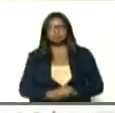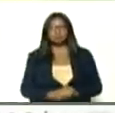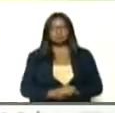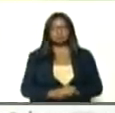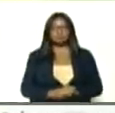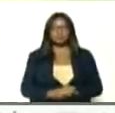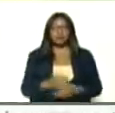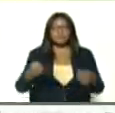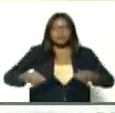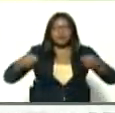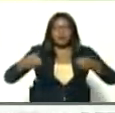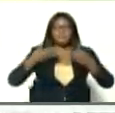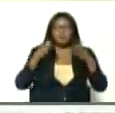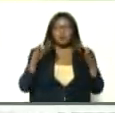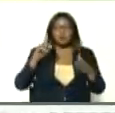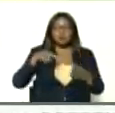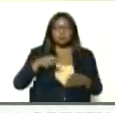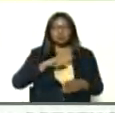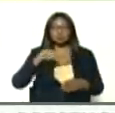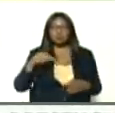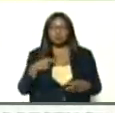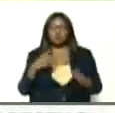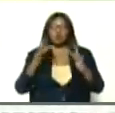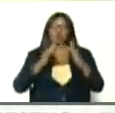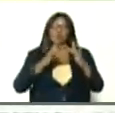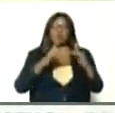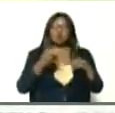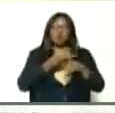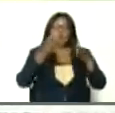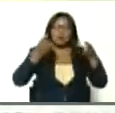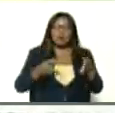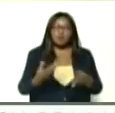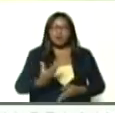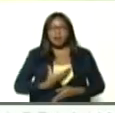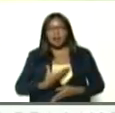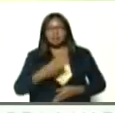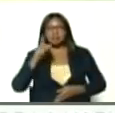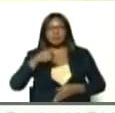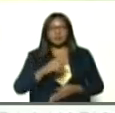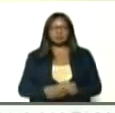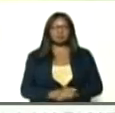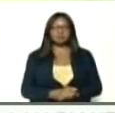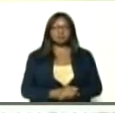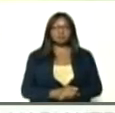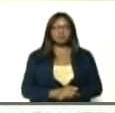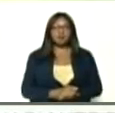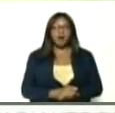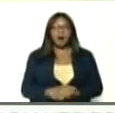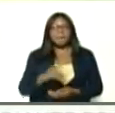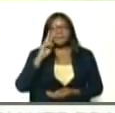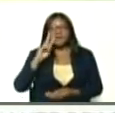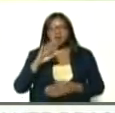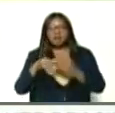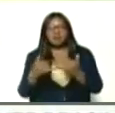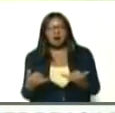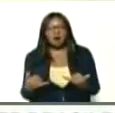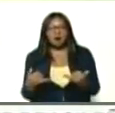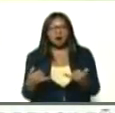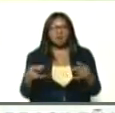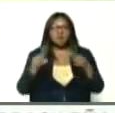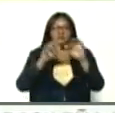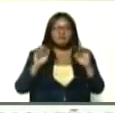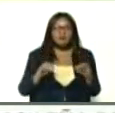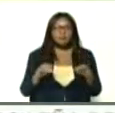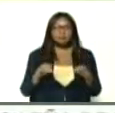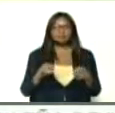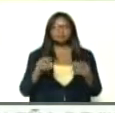caso, de los mercados públicos, hemos estado, en contacto, con los gobernadores, y alcaldes, justamente, para que, los filtros, epidemiológicos,